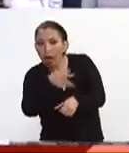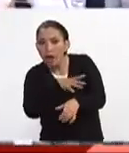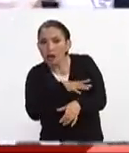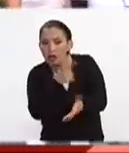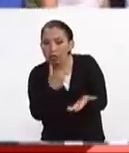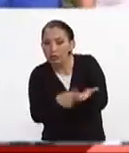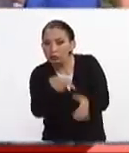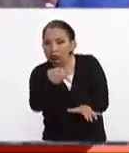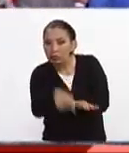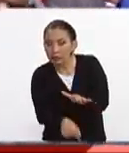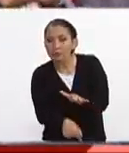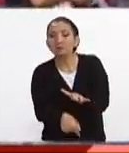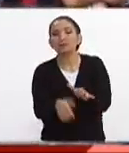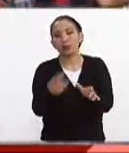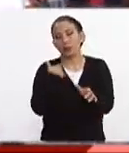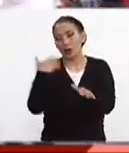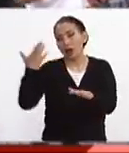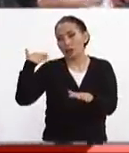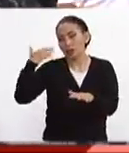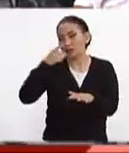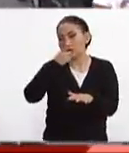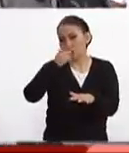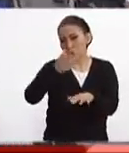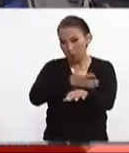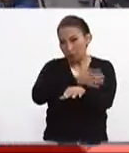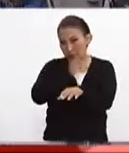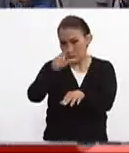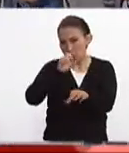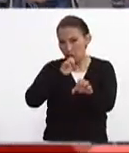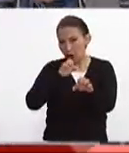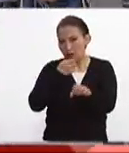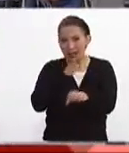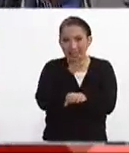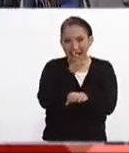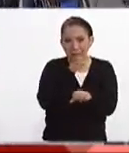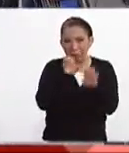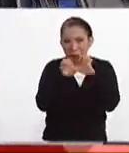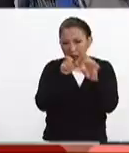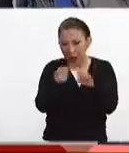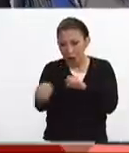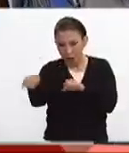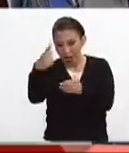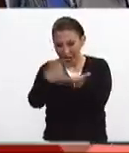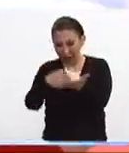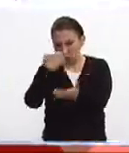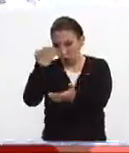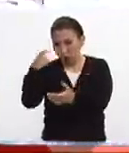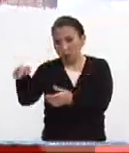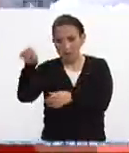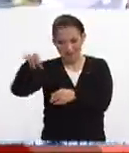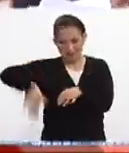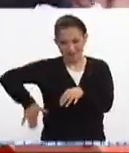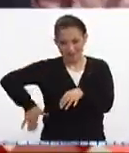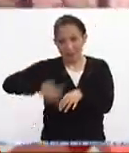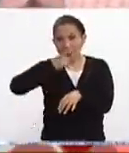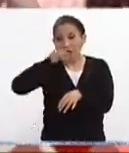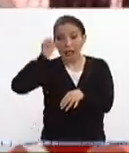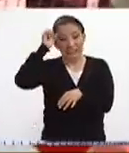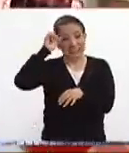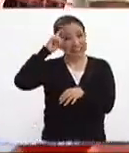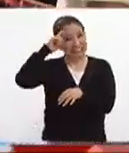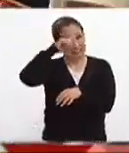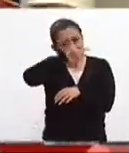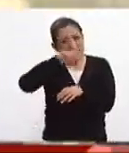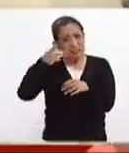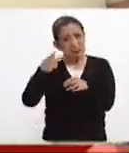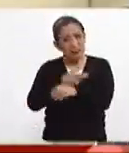sin embargo como nos explicaba Rodrigo nuestro compañero que ha estado al pendiente ahí en la escuela Repsamen la situación se ha complicado